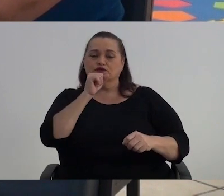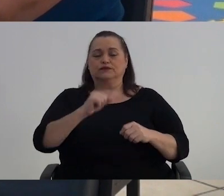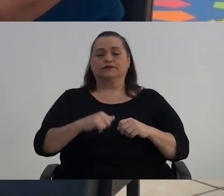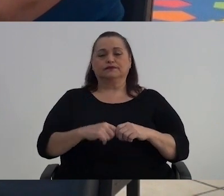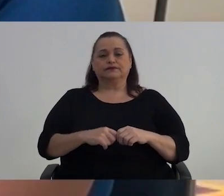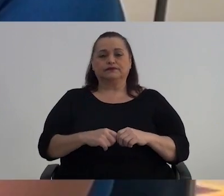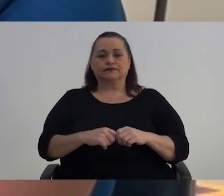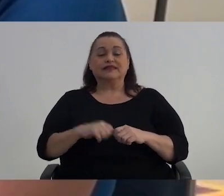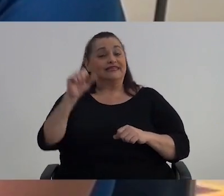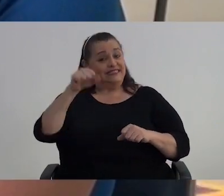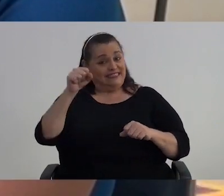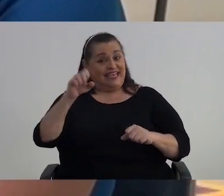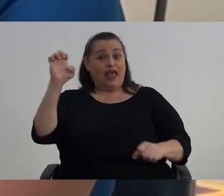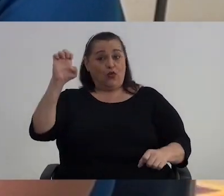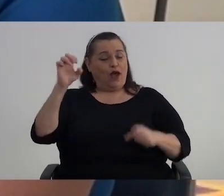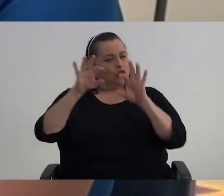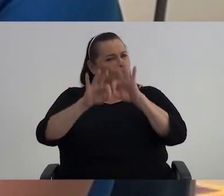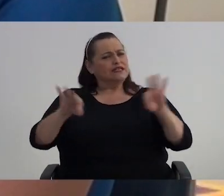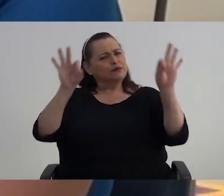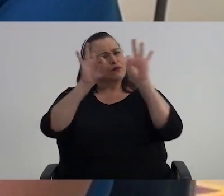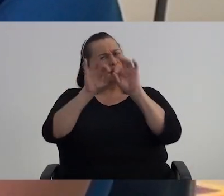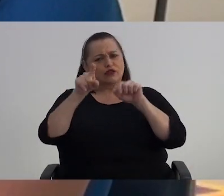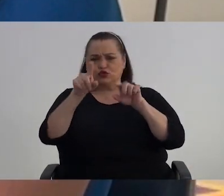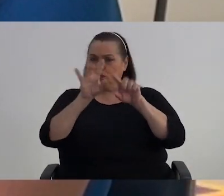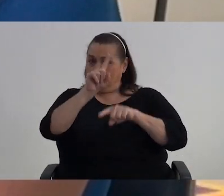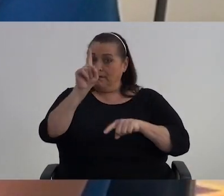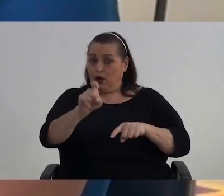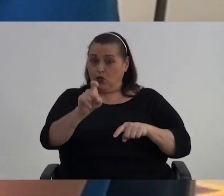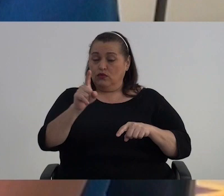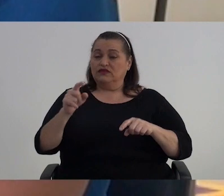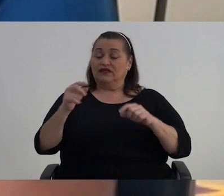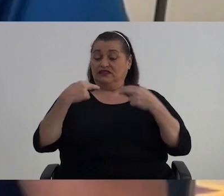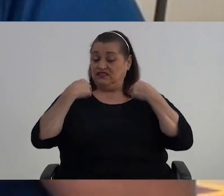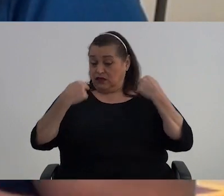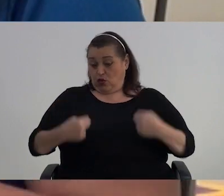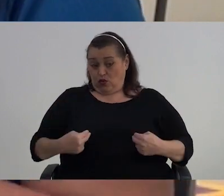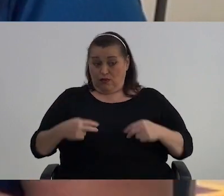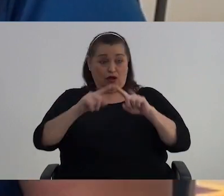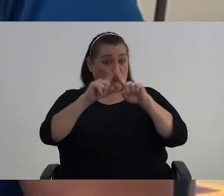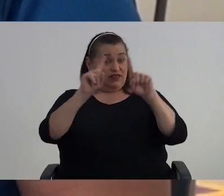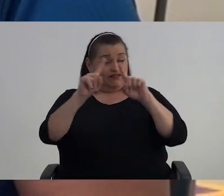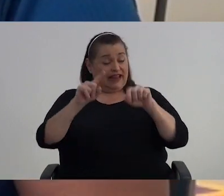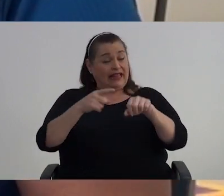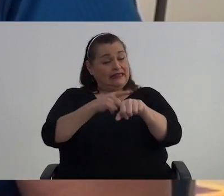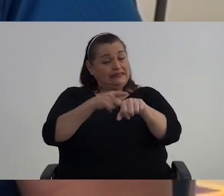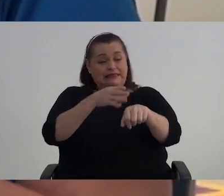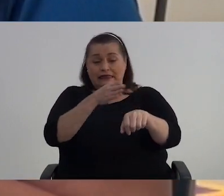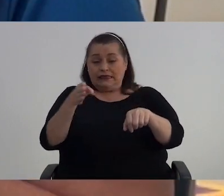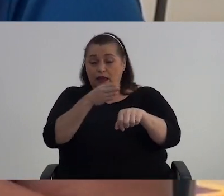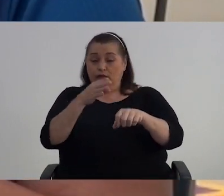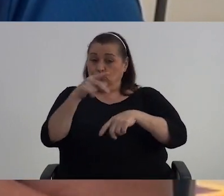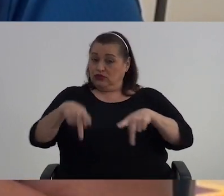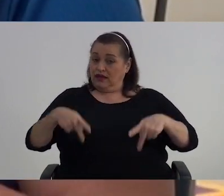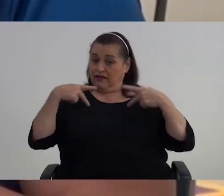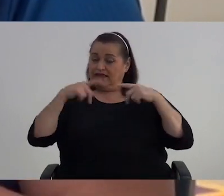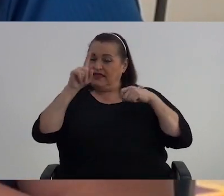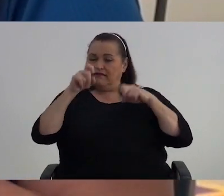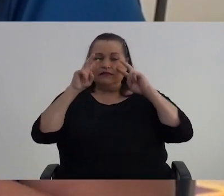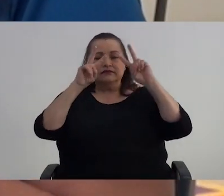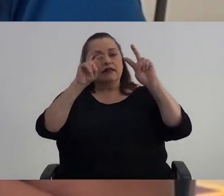Si Eduardo muy importante tu pregunta El ser humano en sus diferentes etapas debemos de